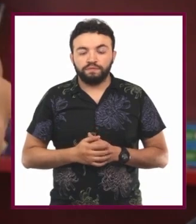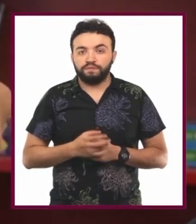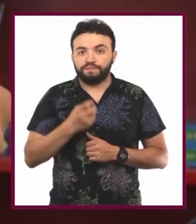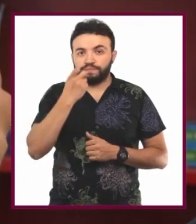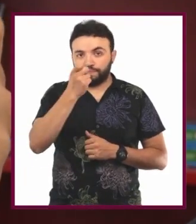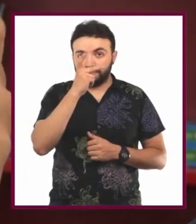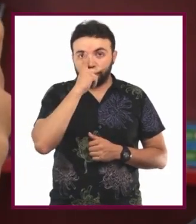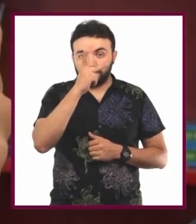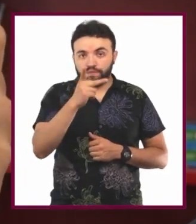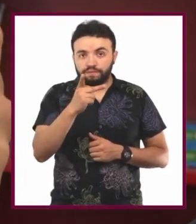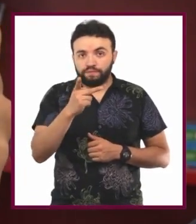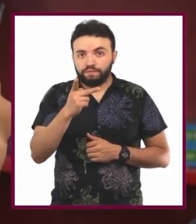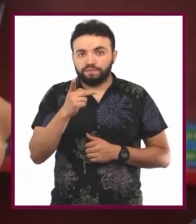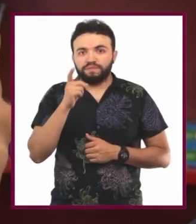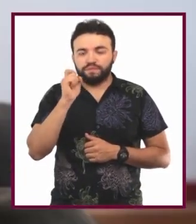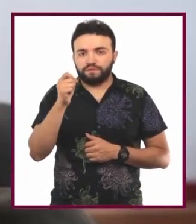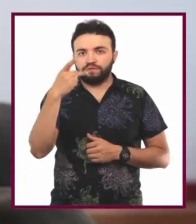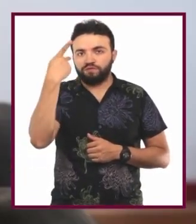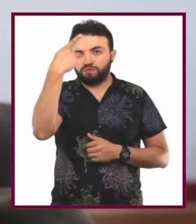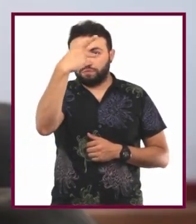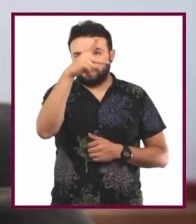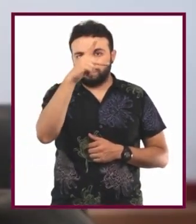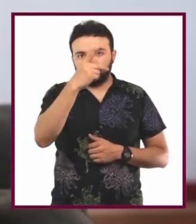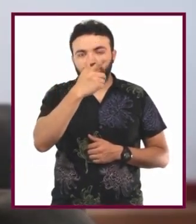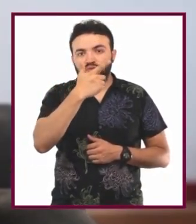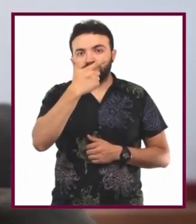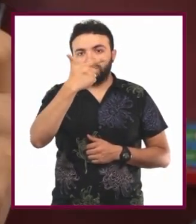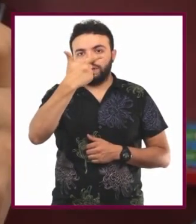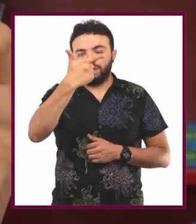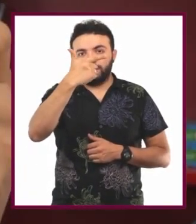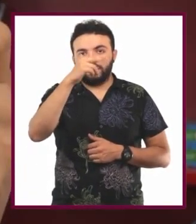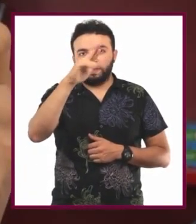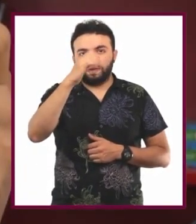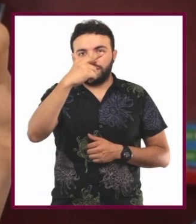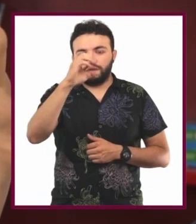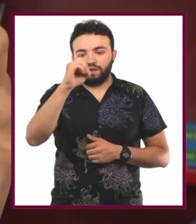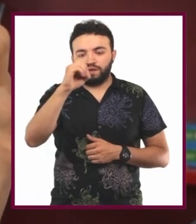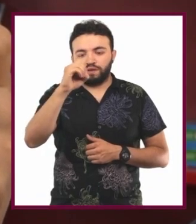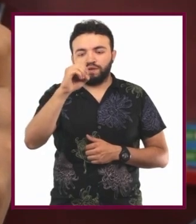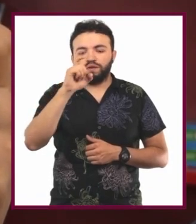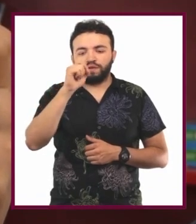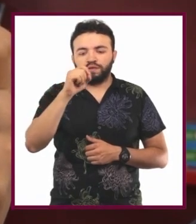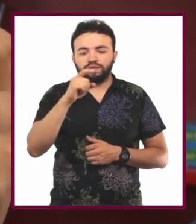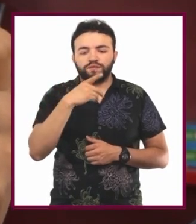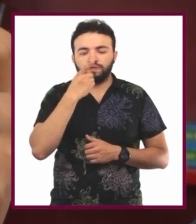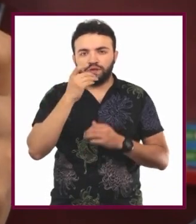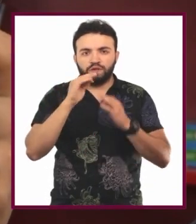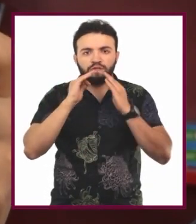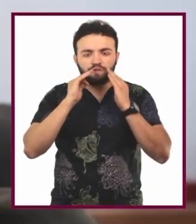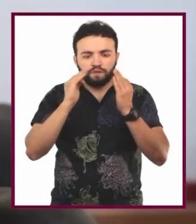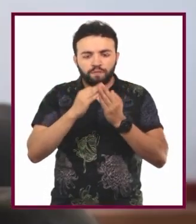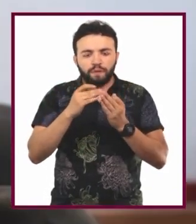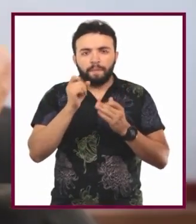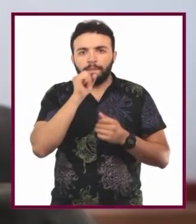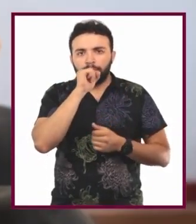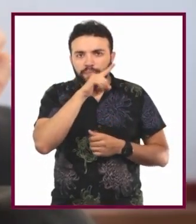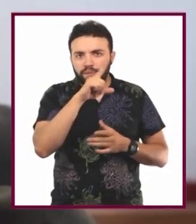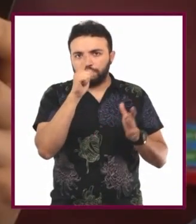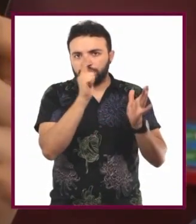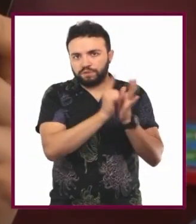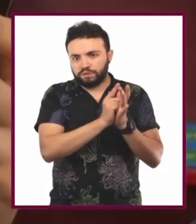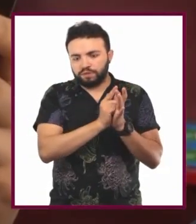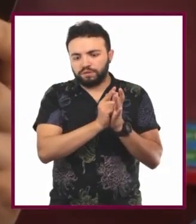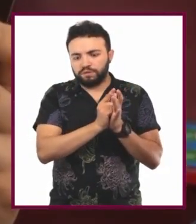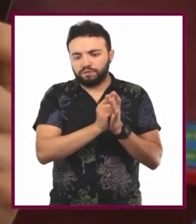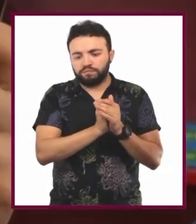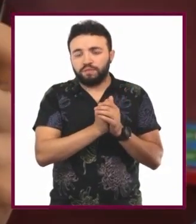Esta palabra procede de, del griego autodopus, formado por mismo y ley, norma.